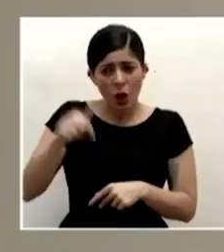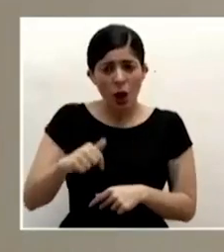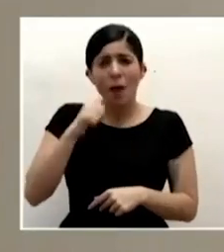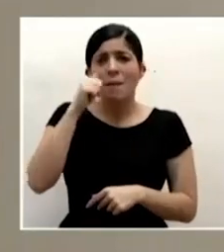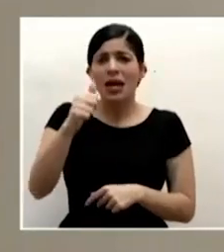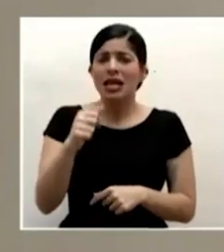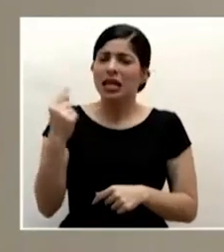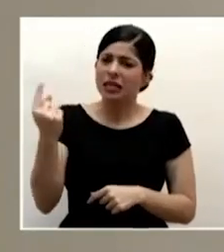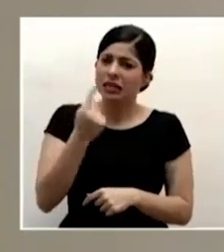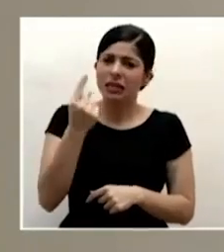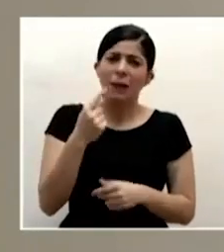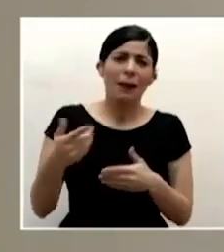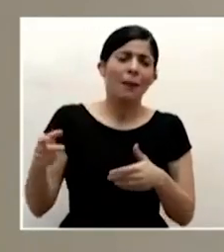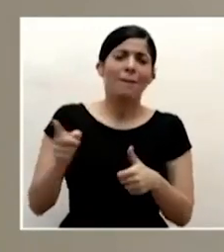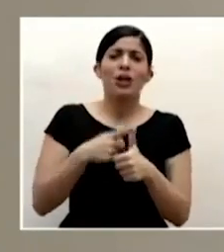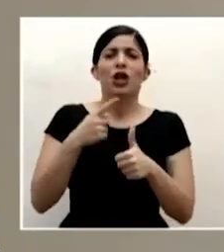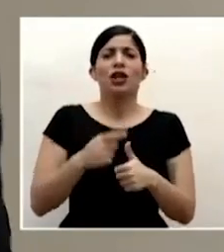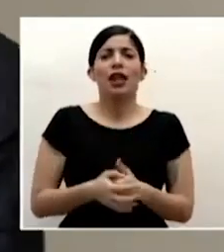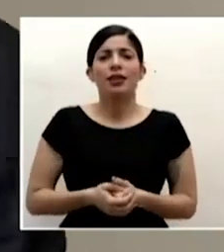prioridad